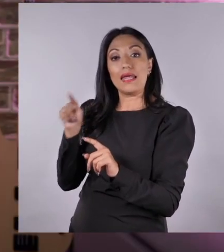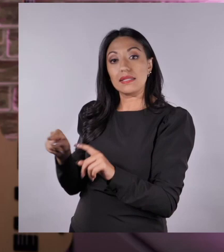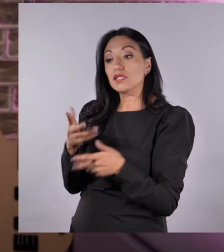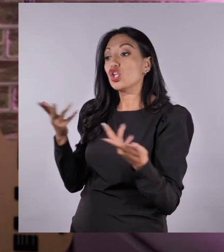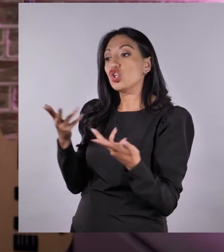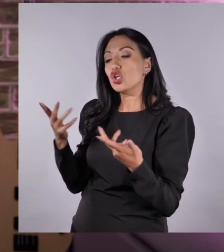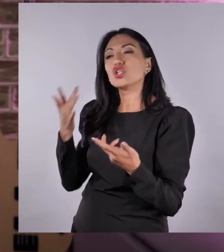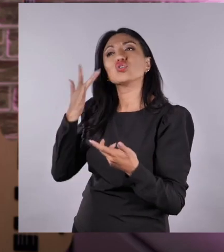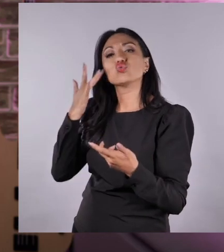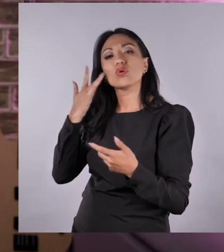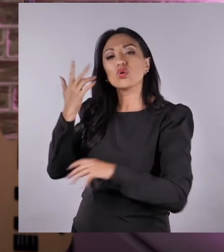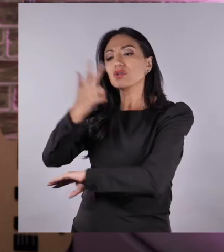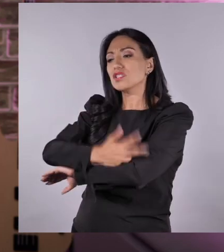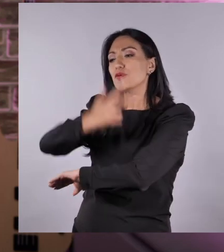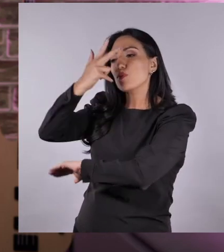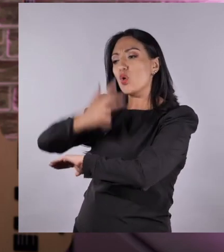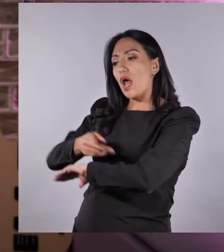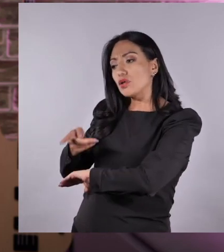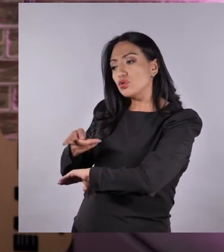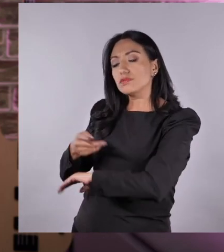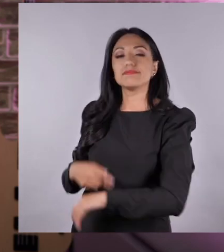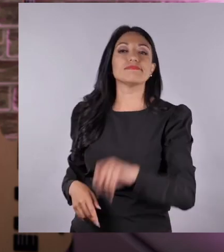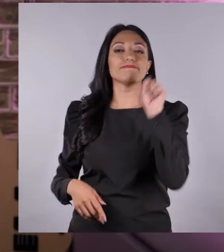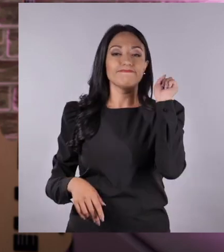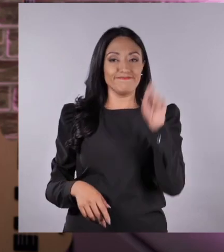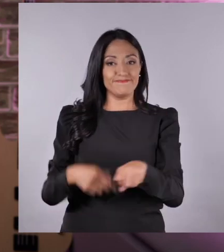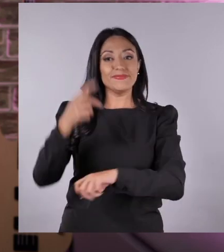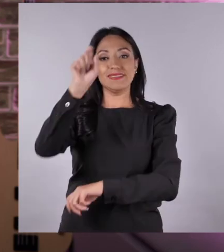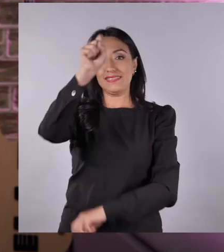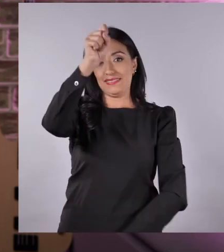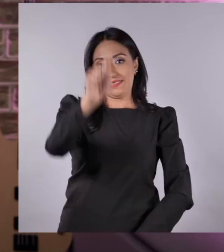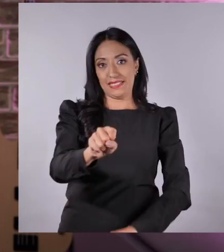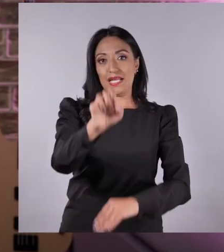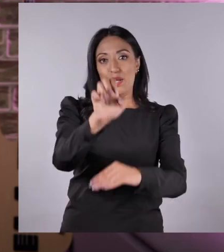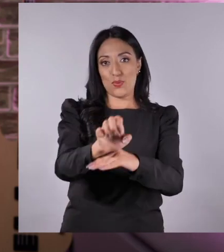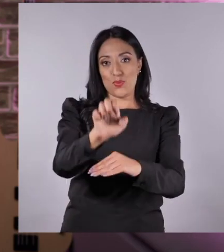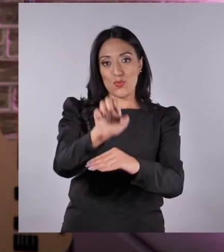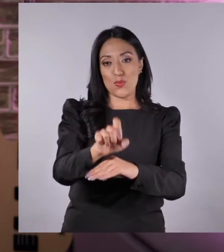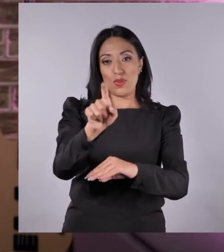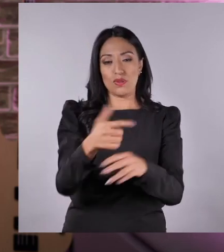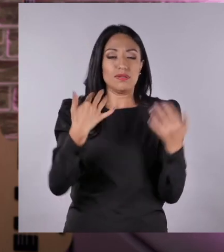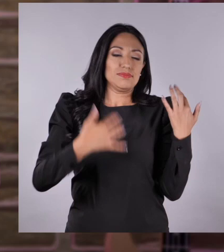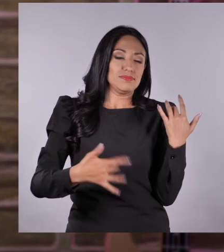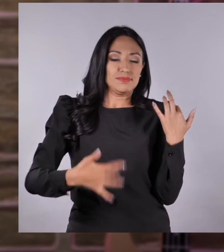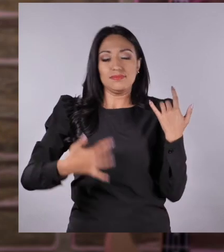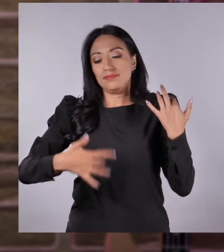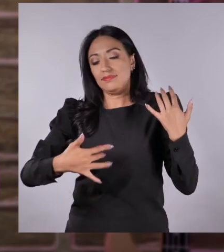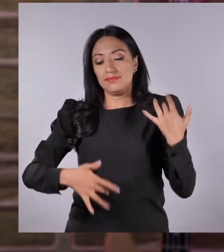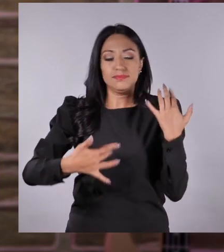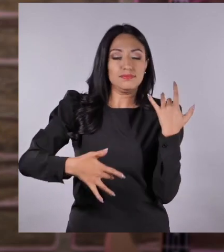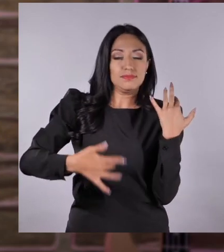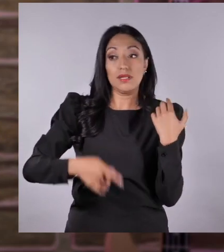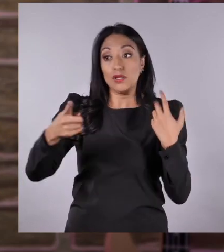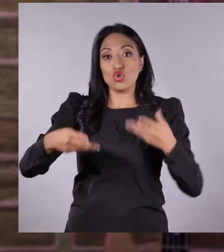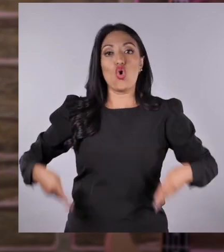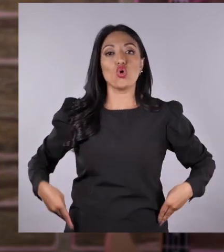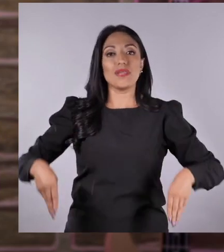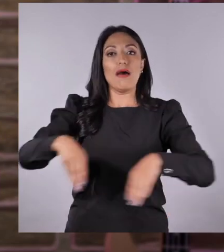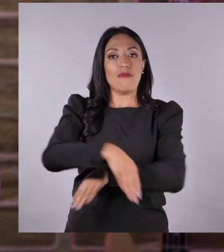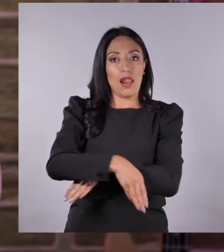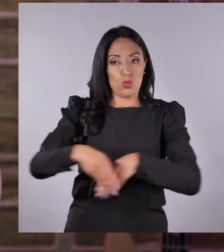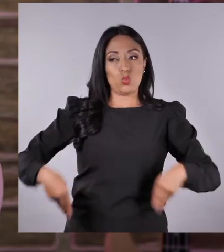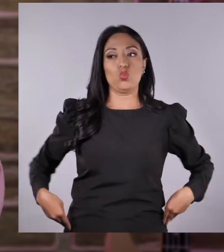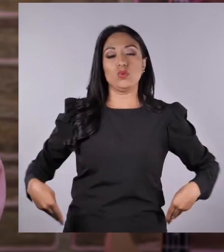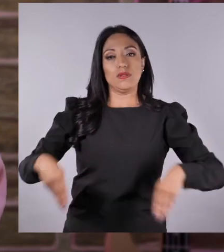Dome 2019 dice que suena como de chimborazo. Pues acertó, es de la Sierra del Ecuador, de la comunidad de Peguche, en